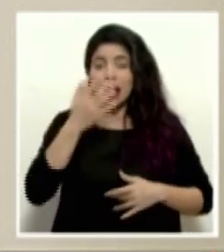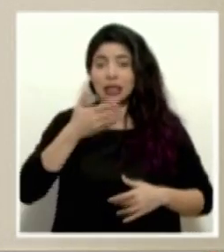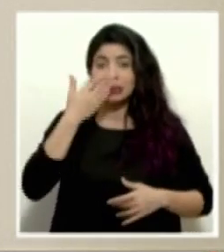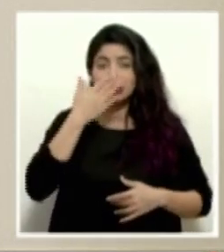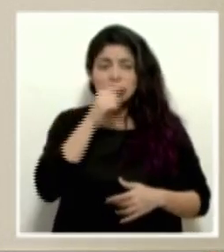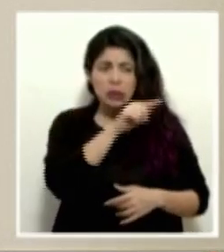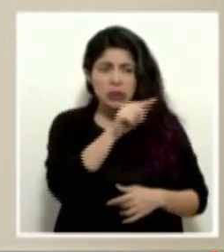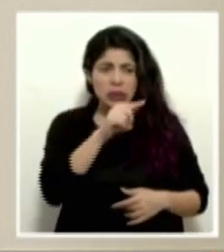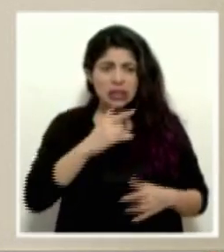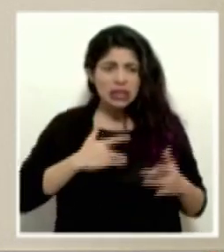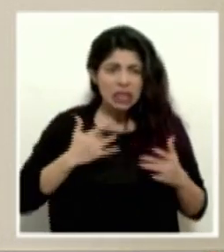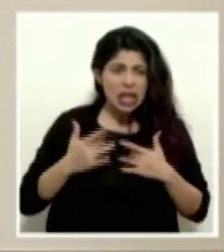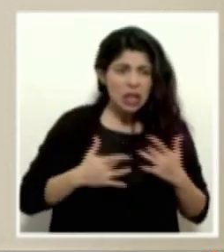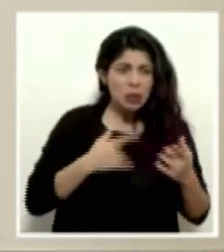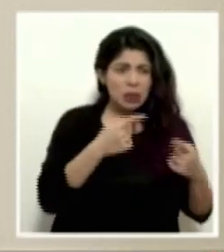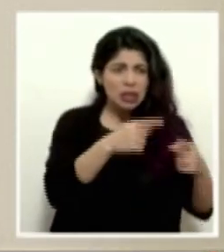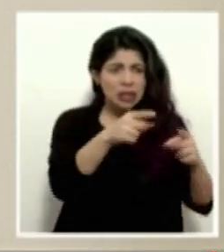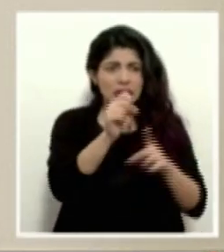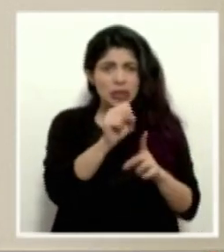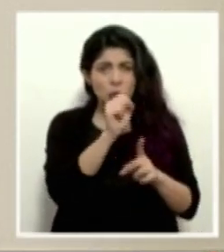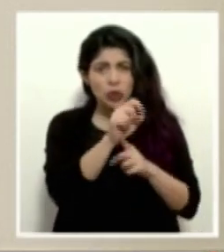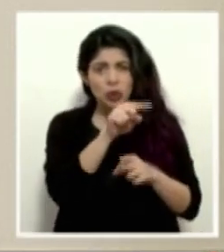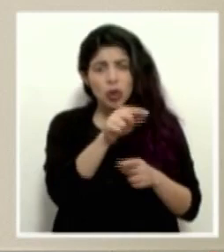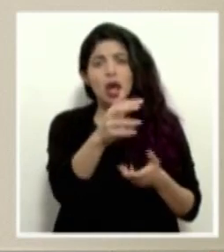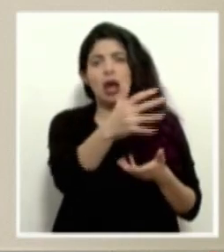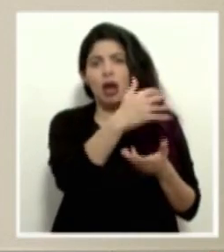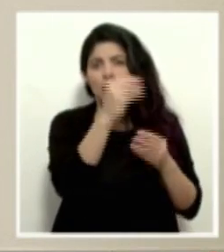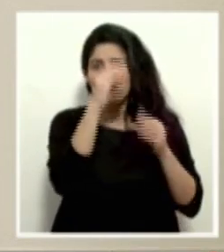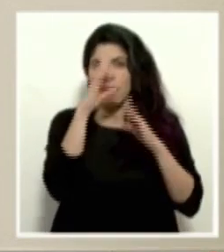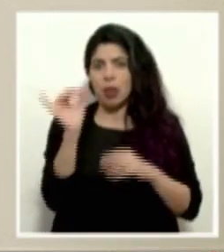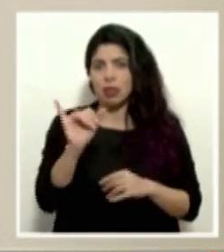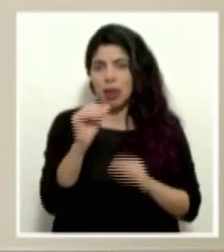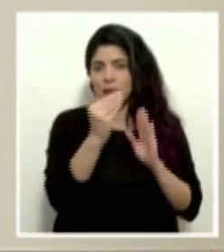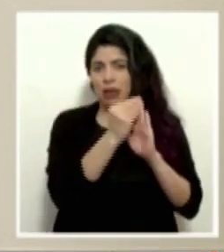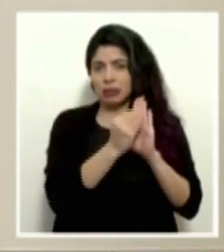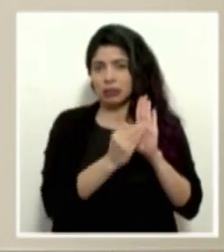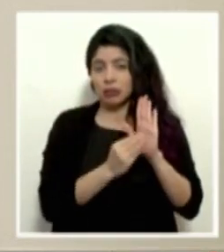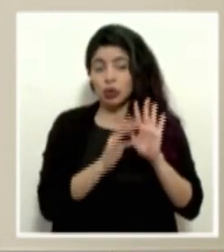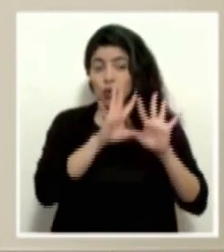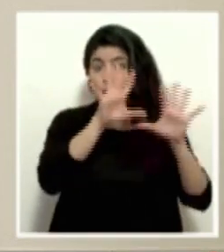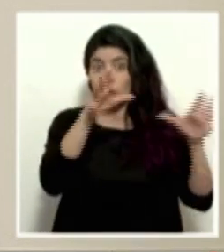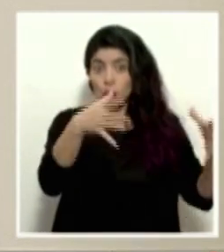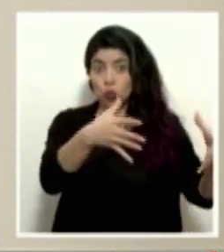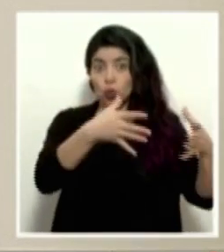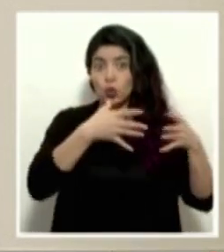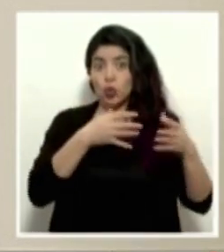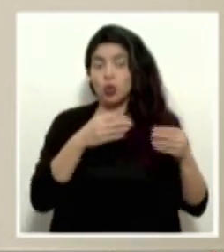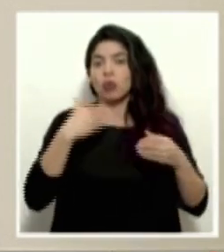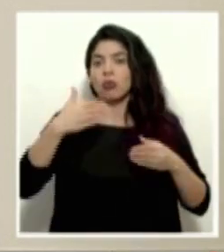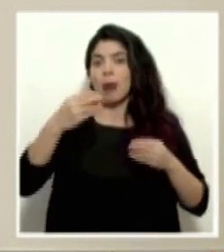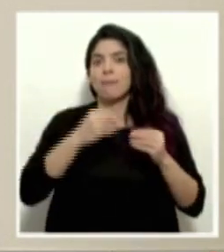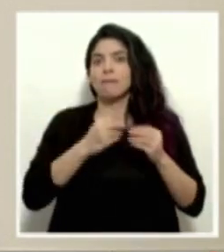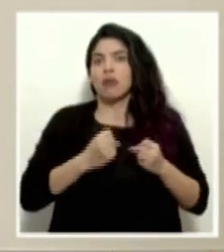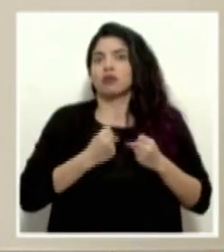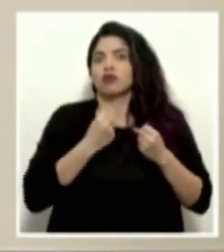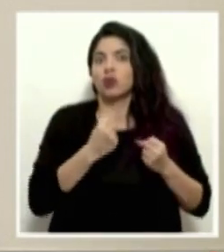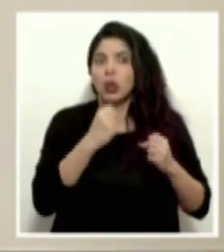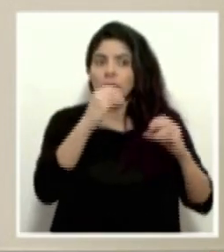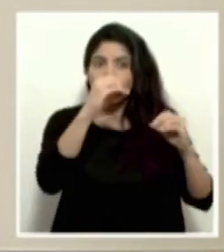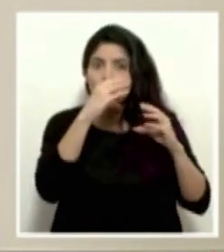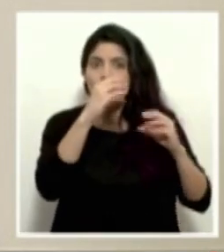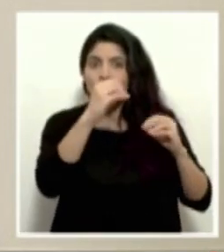personas con eventos respiratorios y la idea también es que todo esto se vaya fortaleciendo cada vez más con